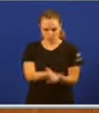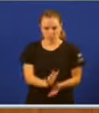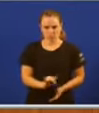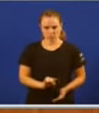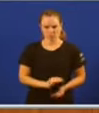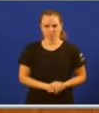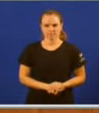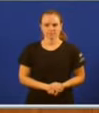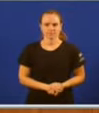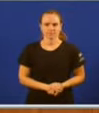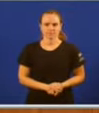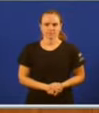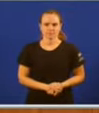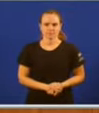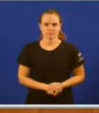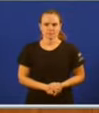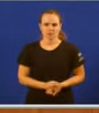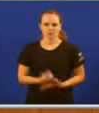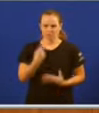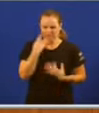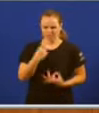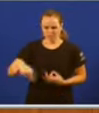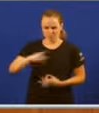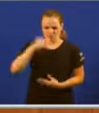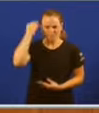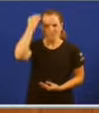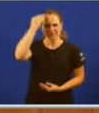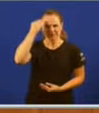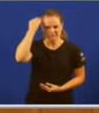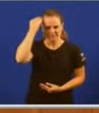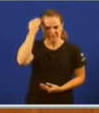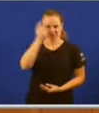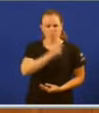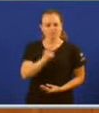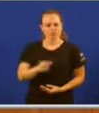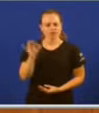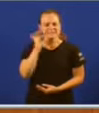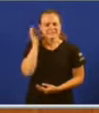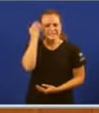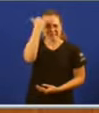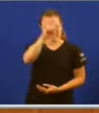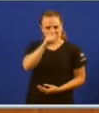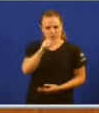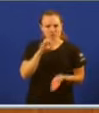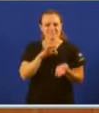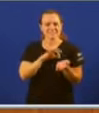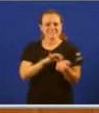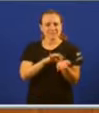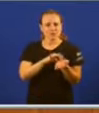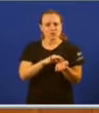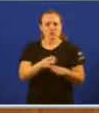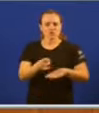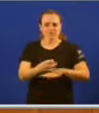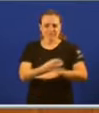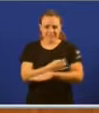de resolución. Pero, de verdade, vostedes creen que os galegos e galegas temos os mismos servicios ferroviarios